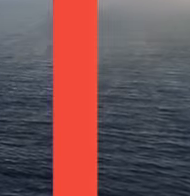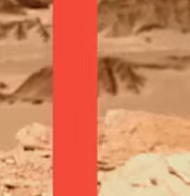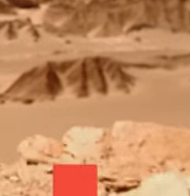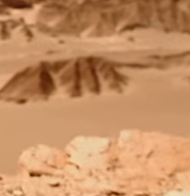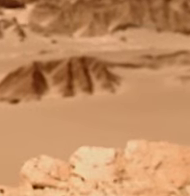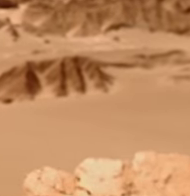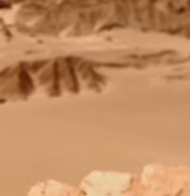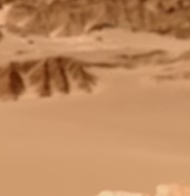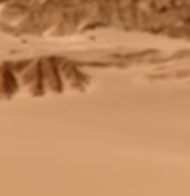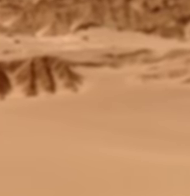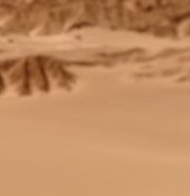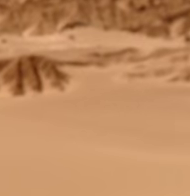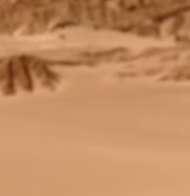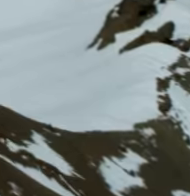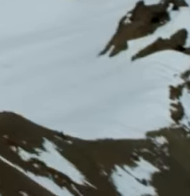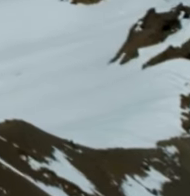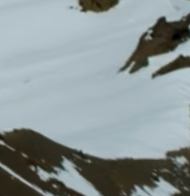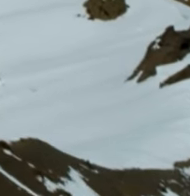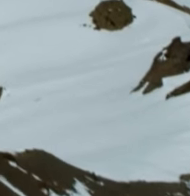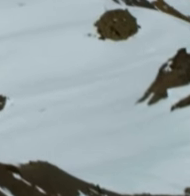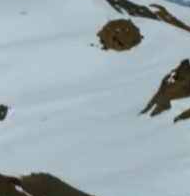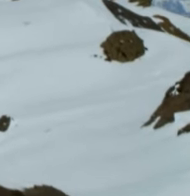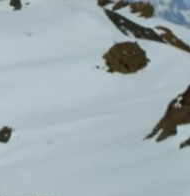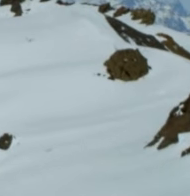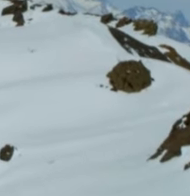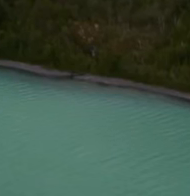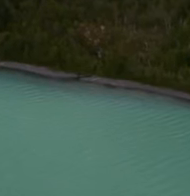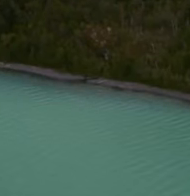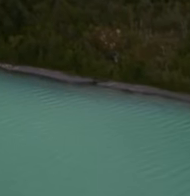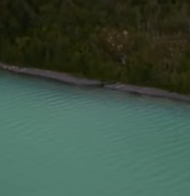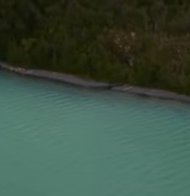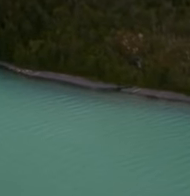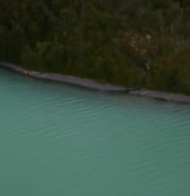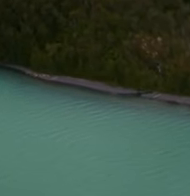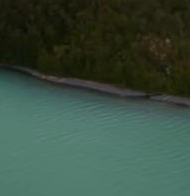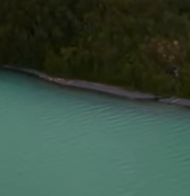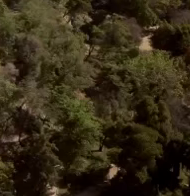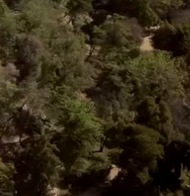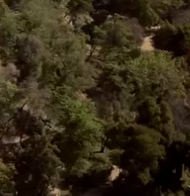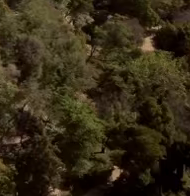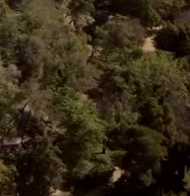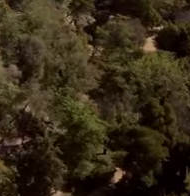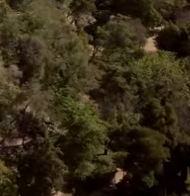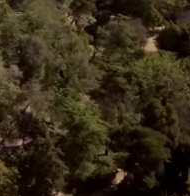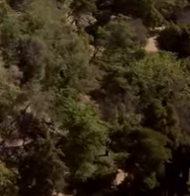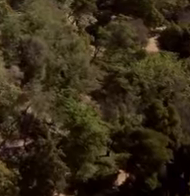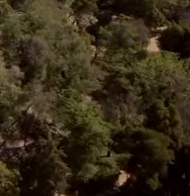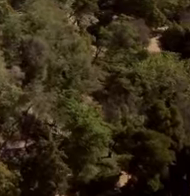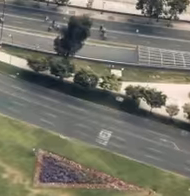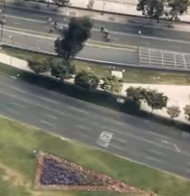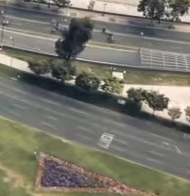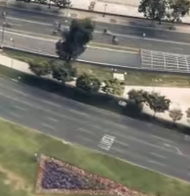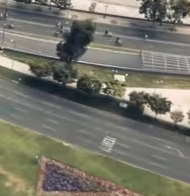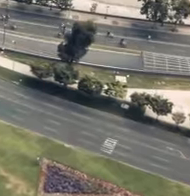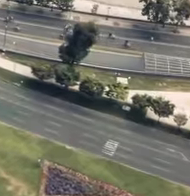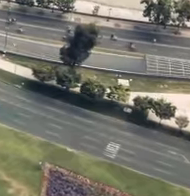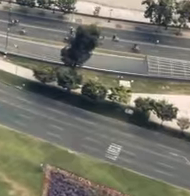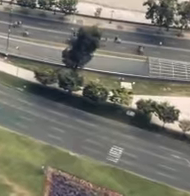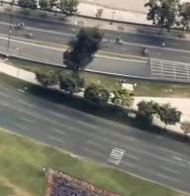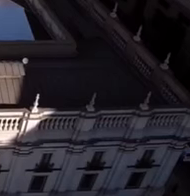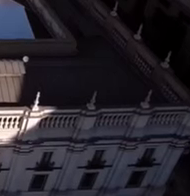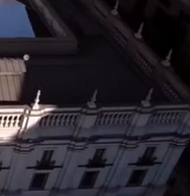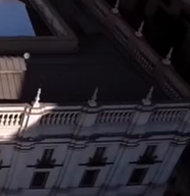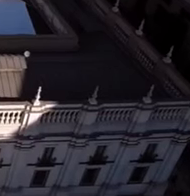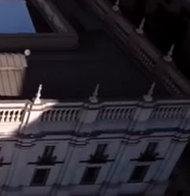Desde el Palacio de la Moneda, se dirige a todos los chilenos y chilenas, la Presidenta de la República,